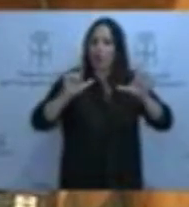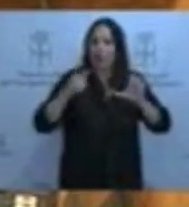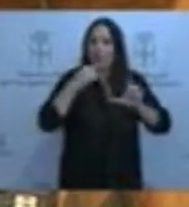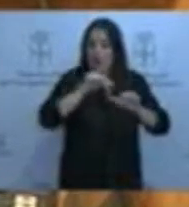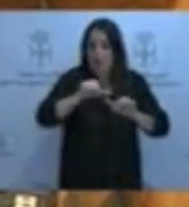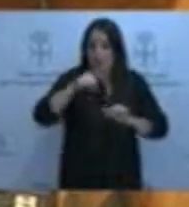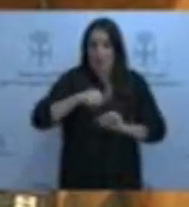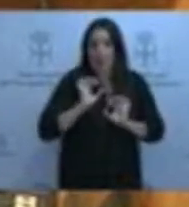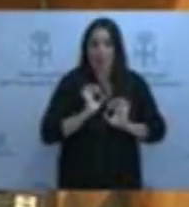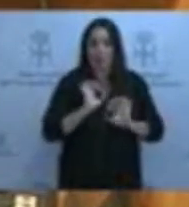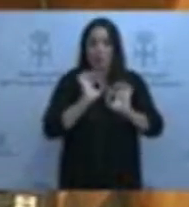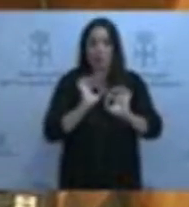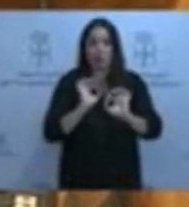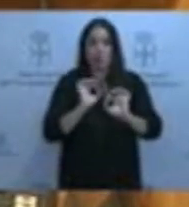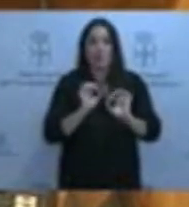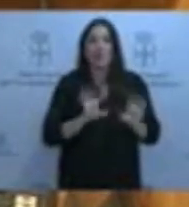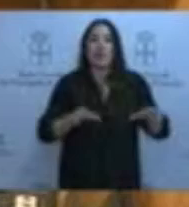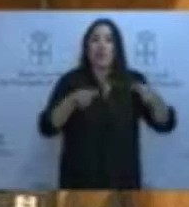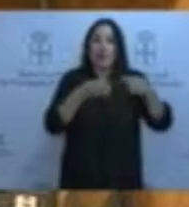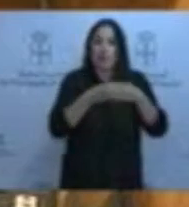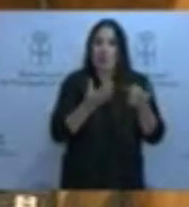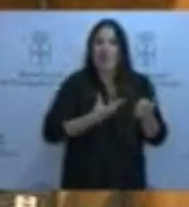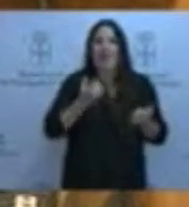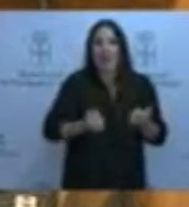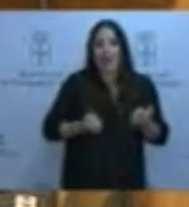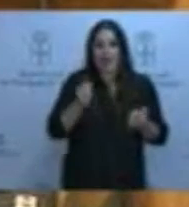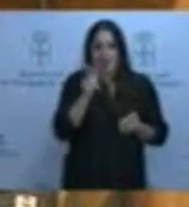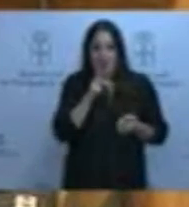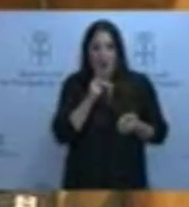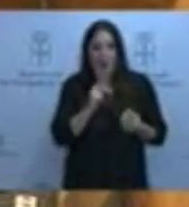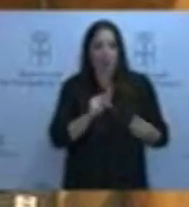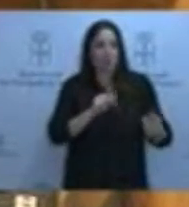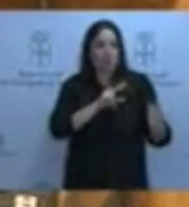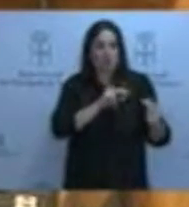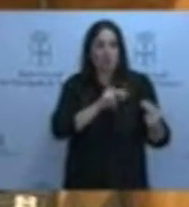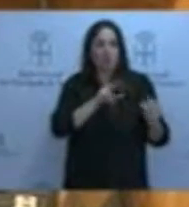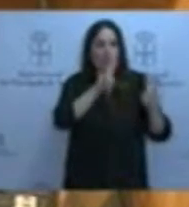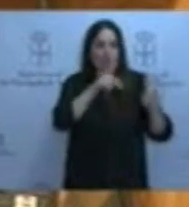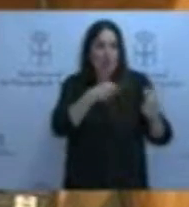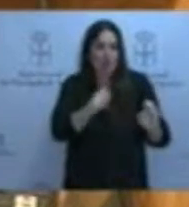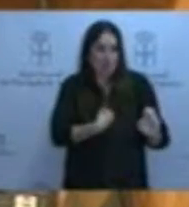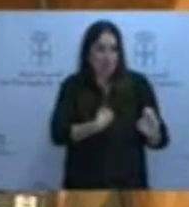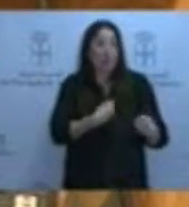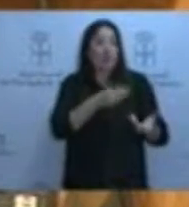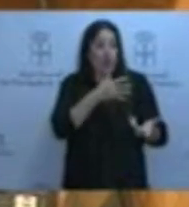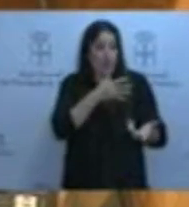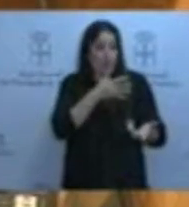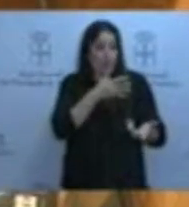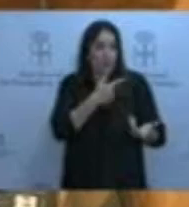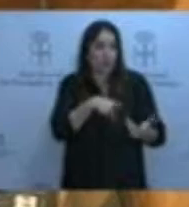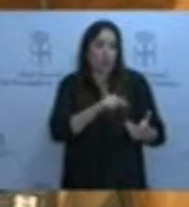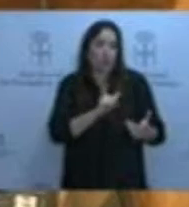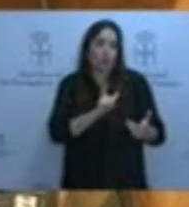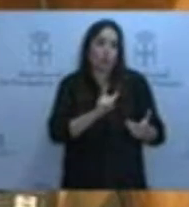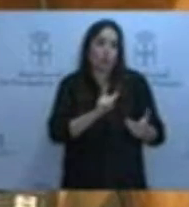misma semana, hemos mantenido una reunión con el alcalde de Valdés para abordar este tema y estamos dispuestos